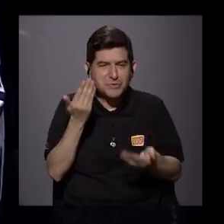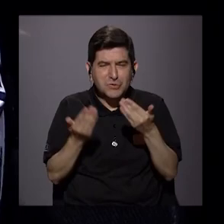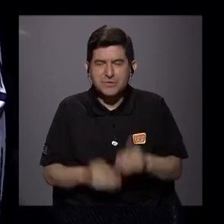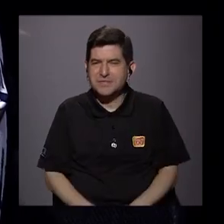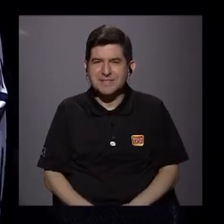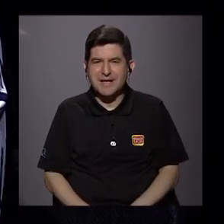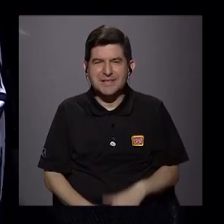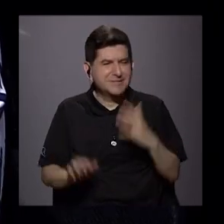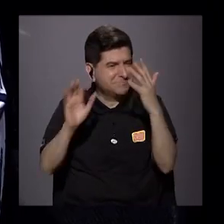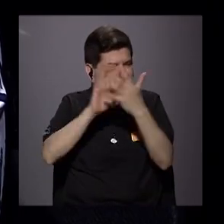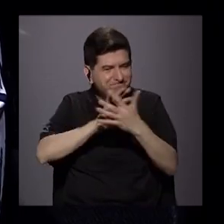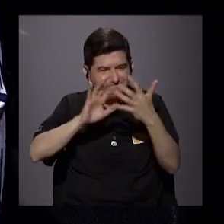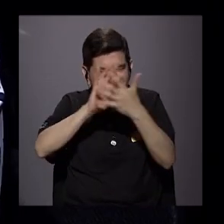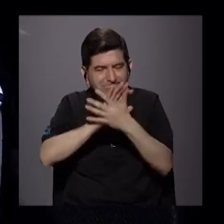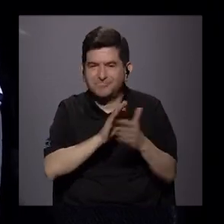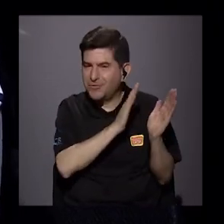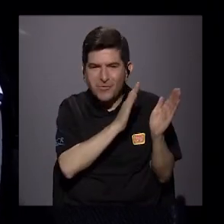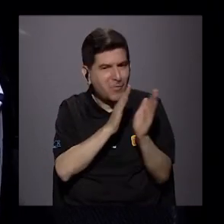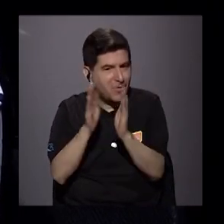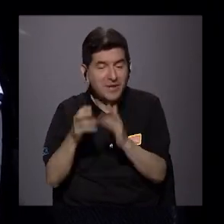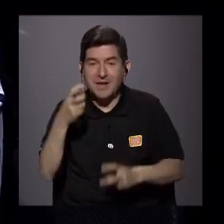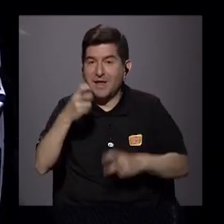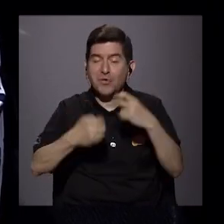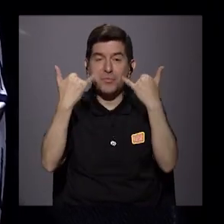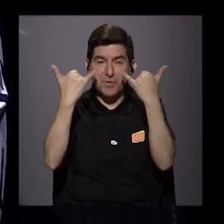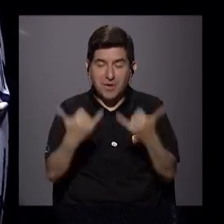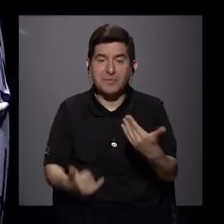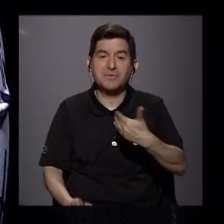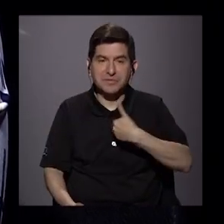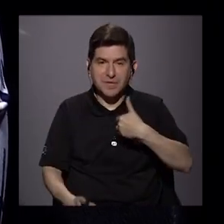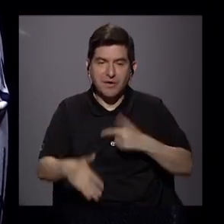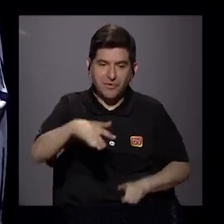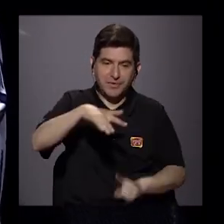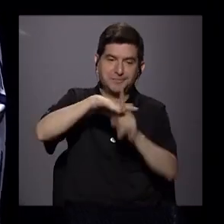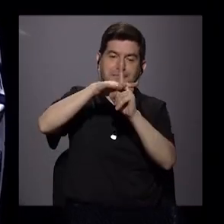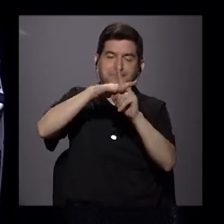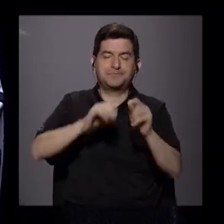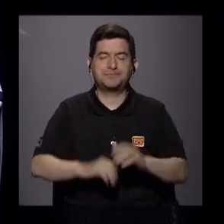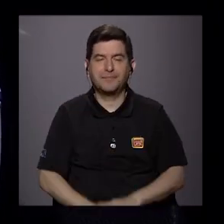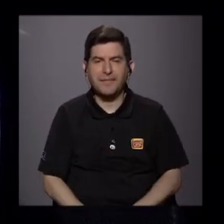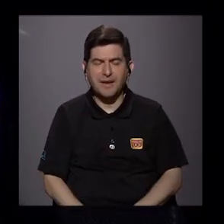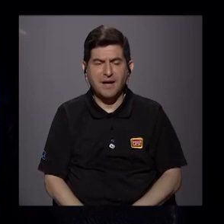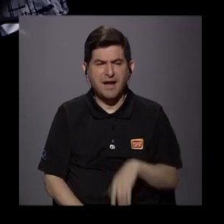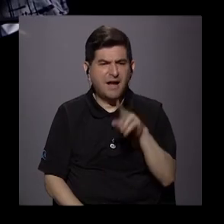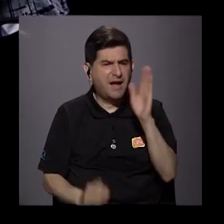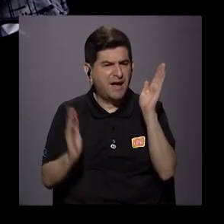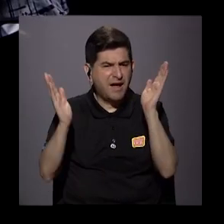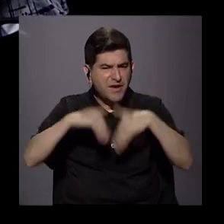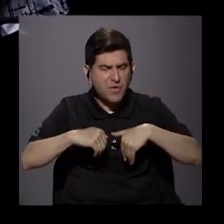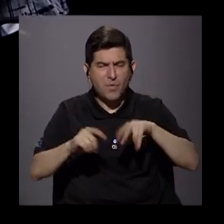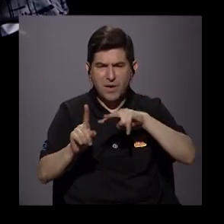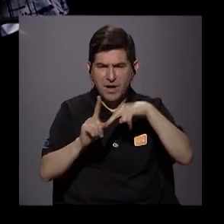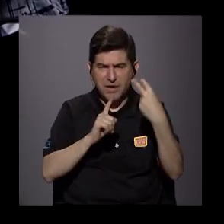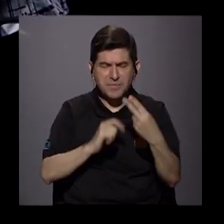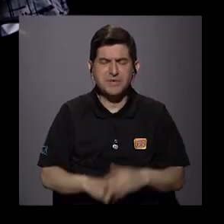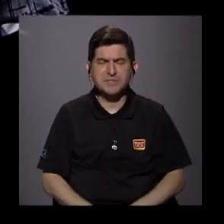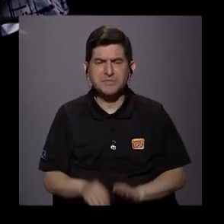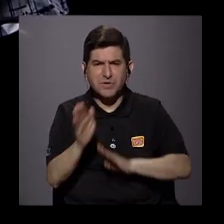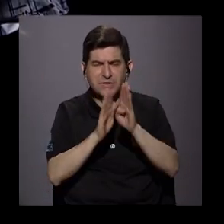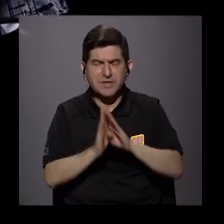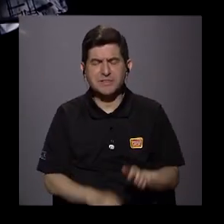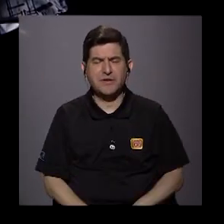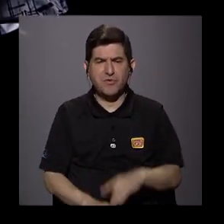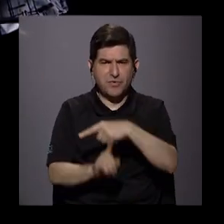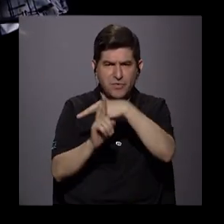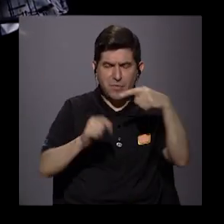desordenadas, que es lo que ha generado estos problemas que tenemos ahora, ¿verdad? Entonces, me refiero a que no hay esa visión de desarrollo de mediano y largo plazo